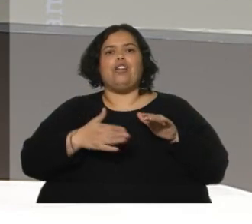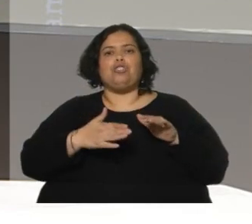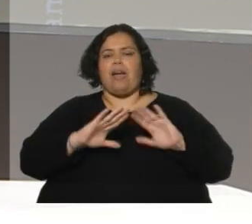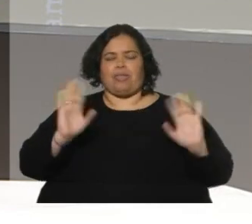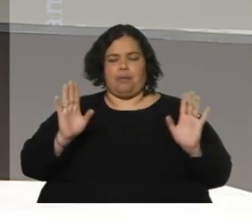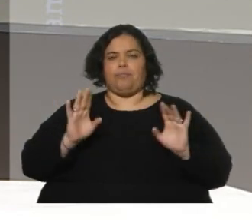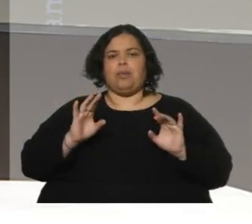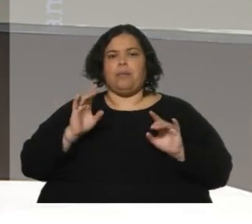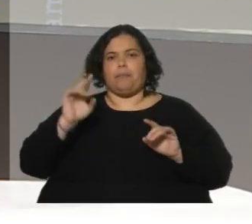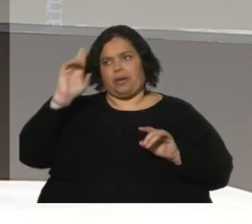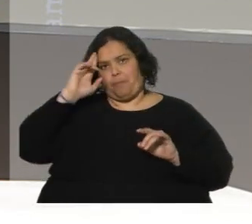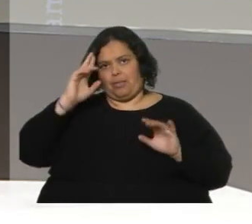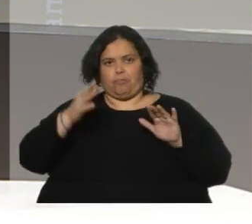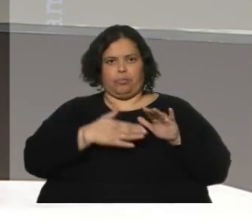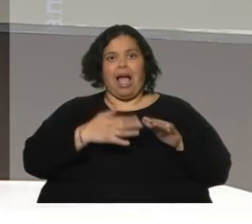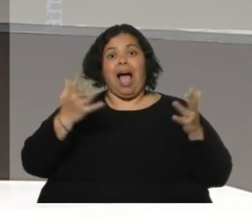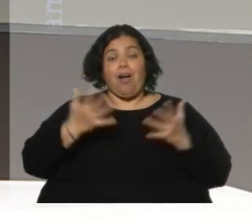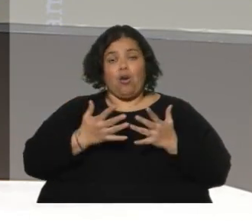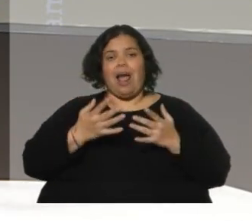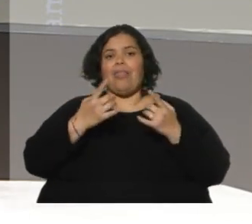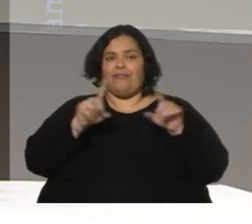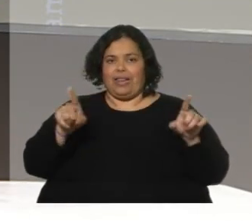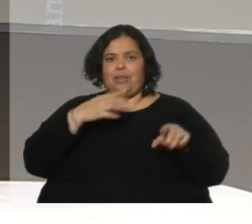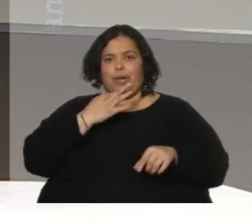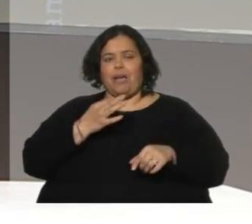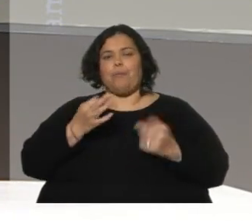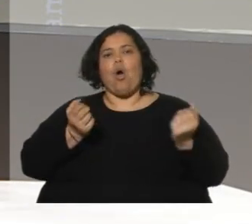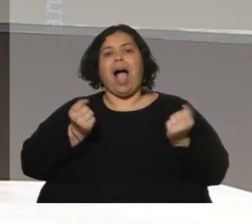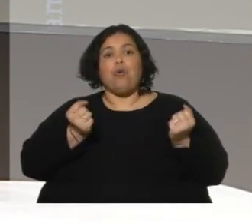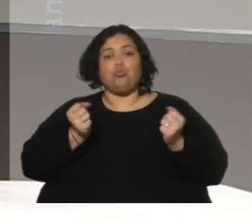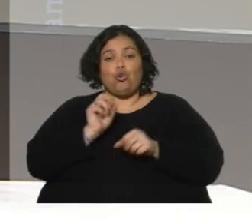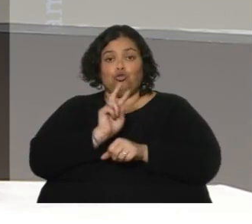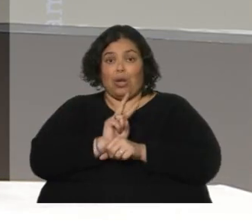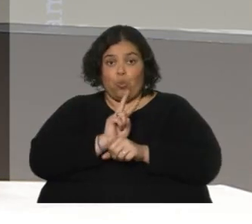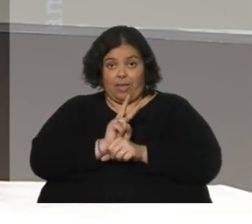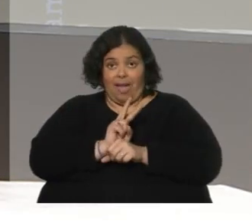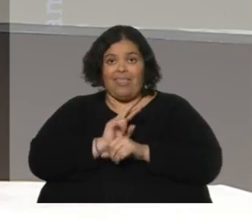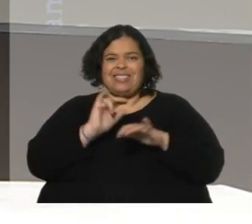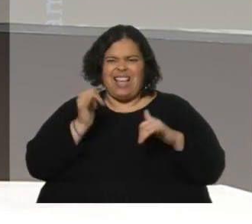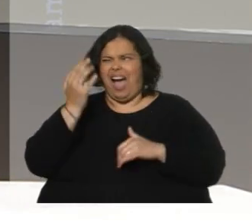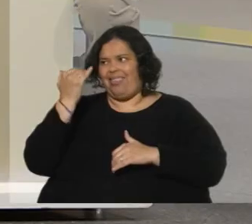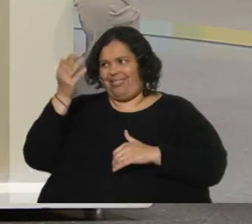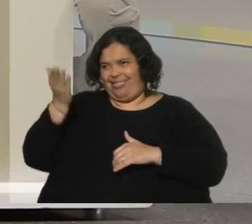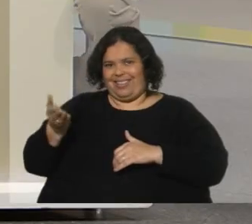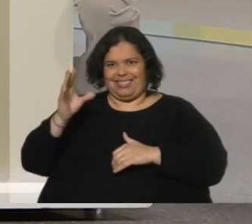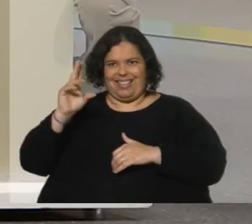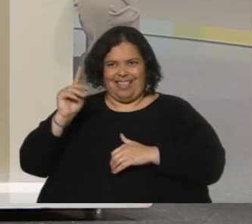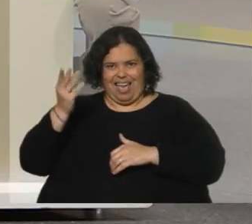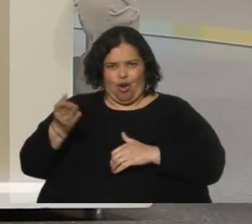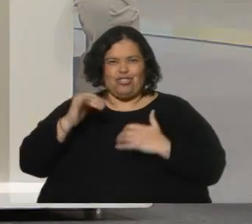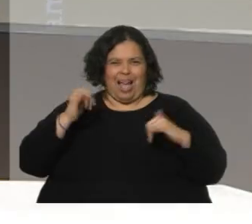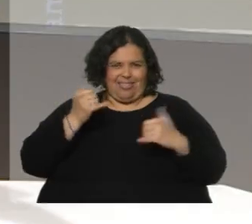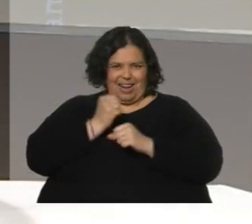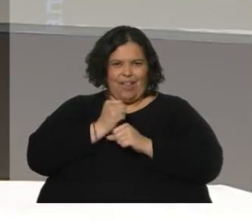más. Ahora lo que se hace es tenerlo en varias perspectivas. Por un lado, que los autos sean seguros, que es un tema que Zapo estuvo trabajando en uno de los informes,